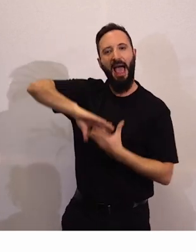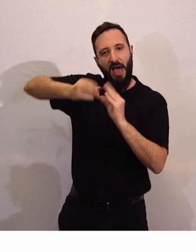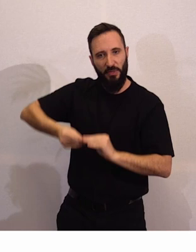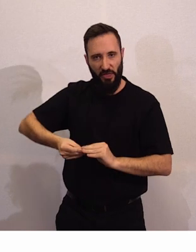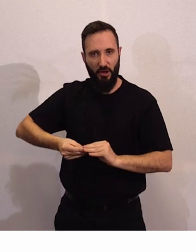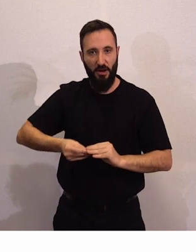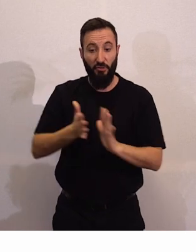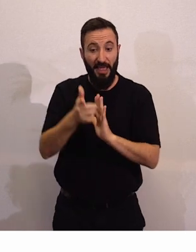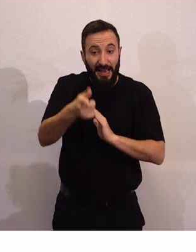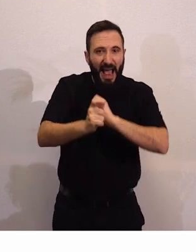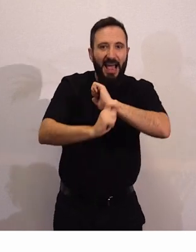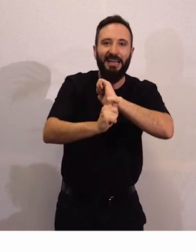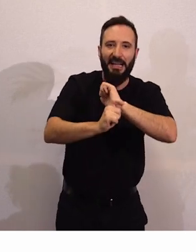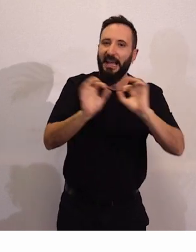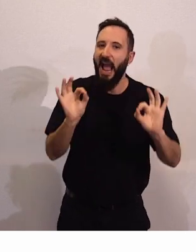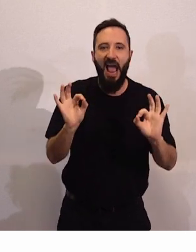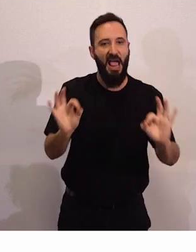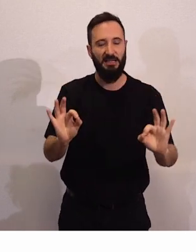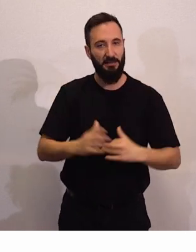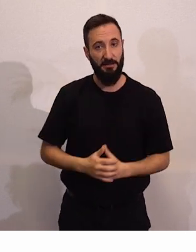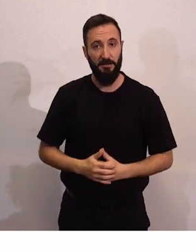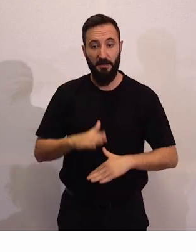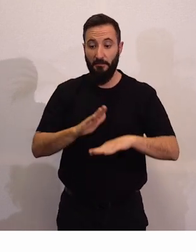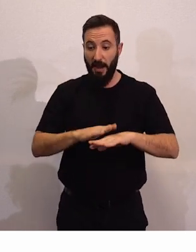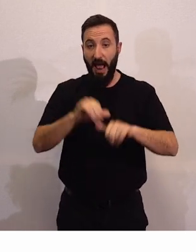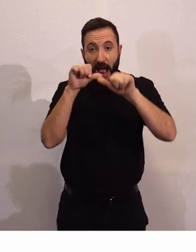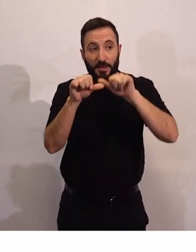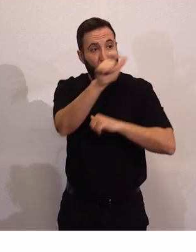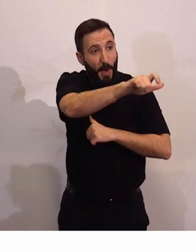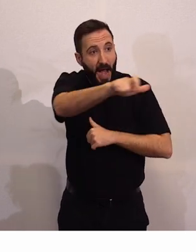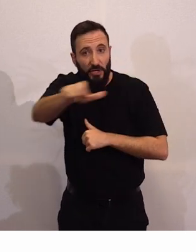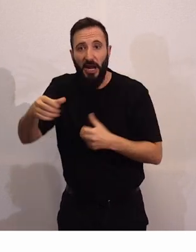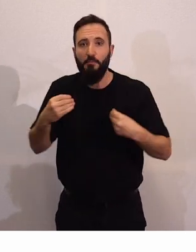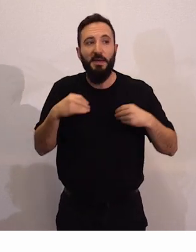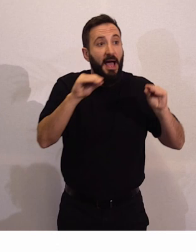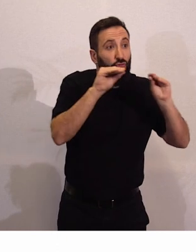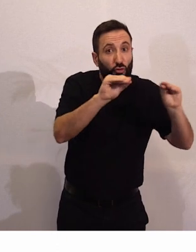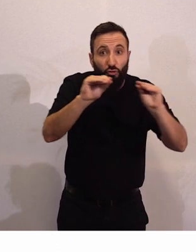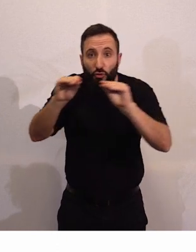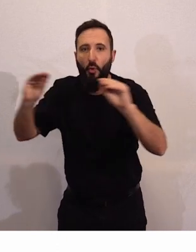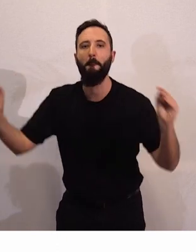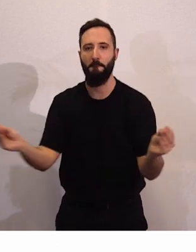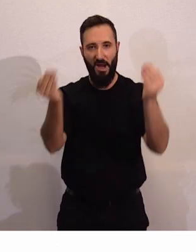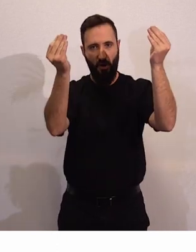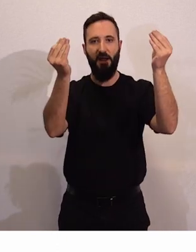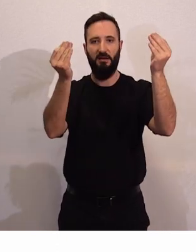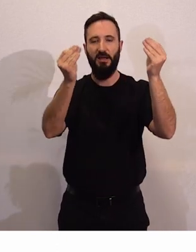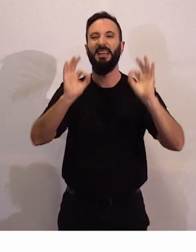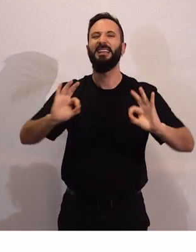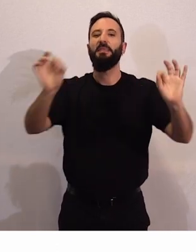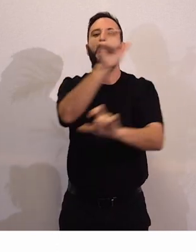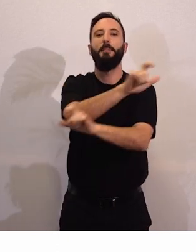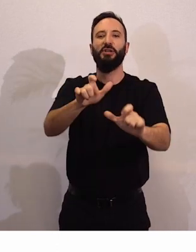esta estrategia de mejorar la vida de la gente mejorando la vida de la gente de las personas con